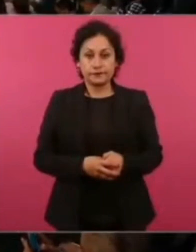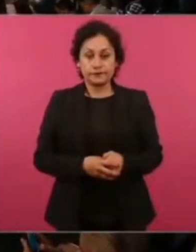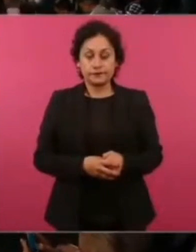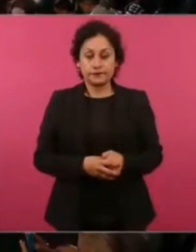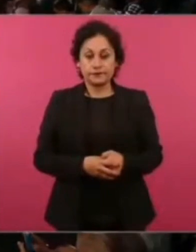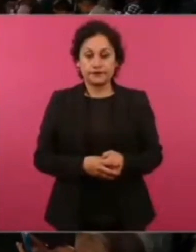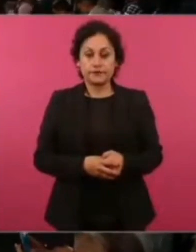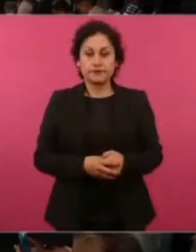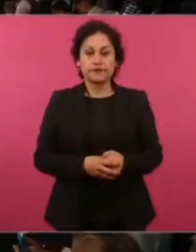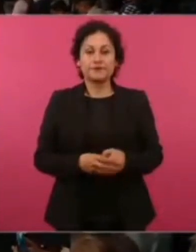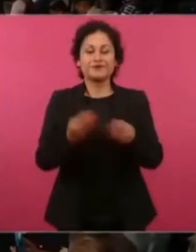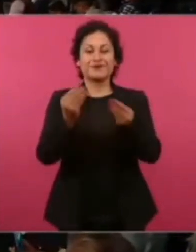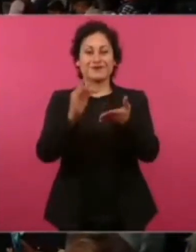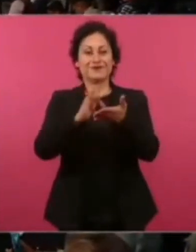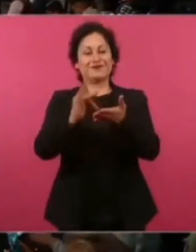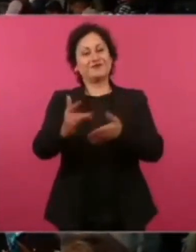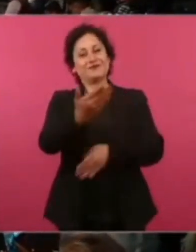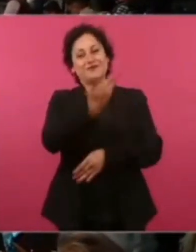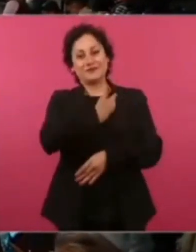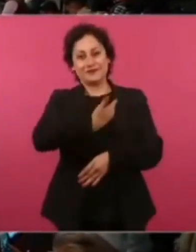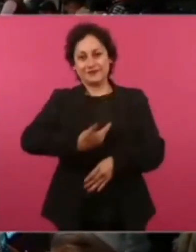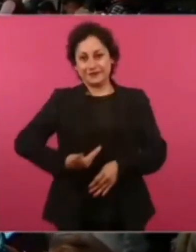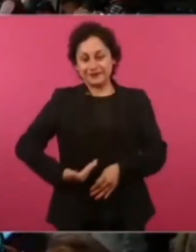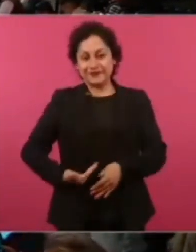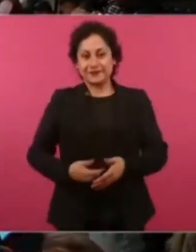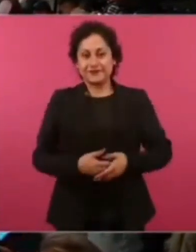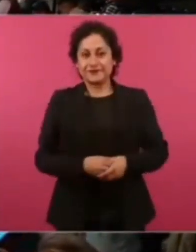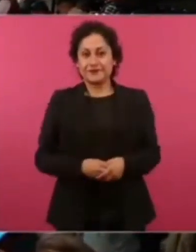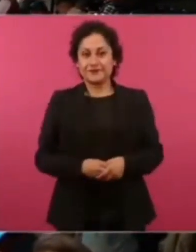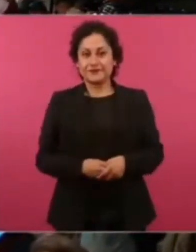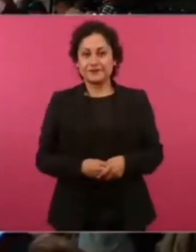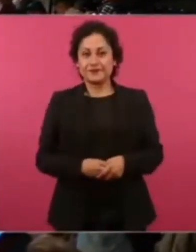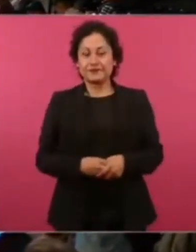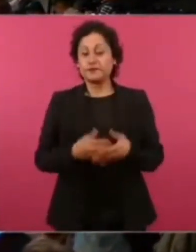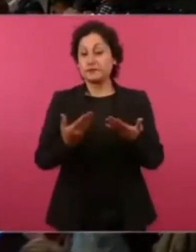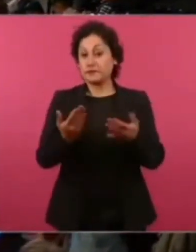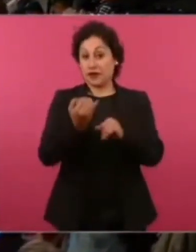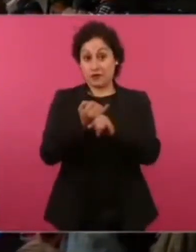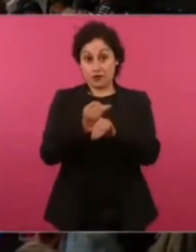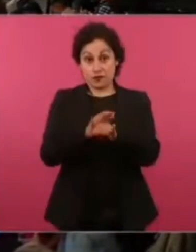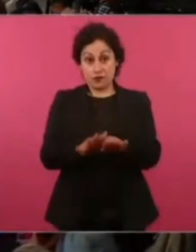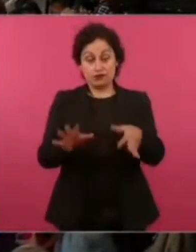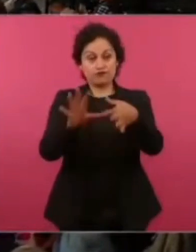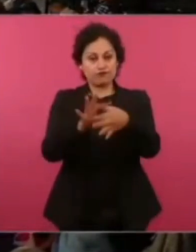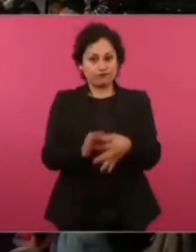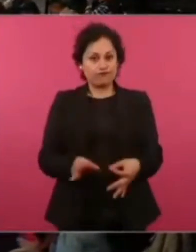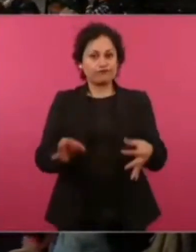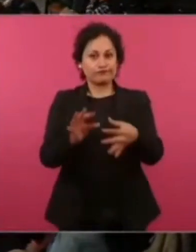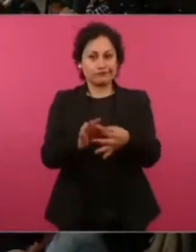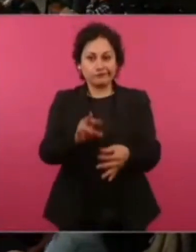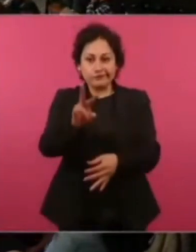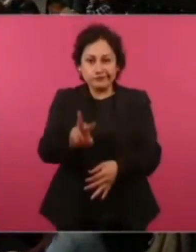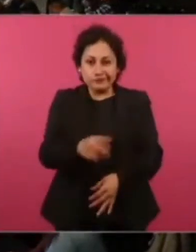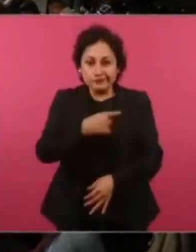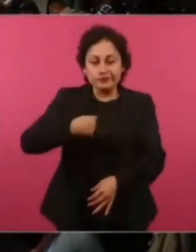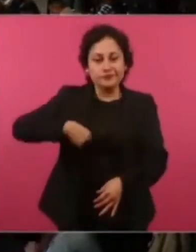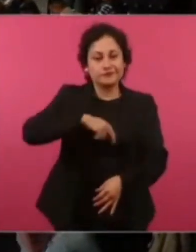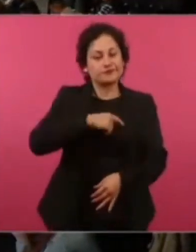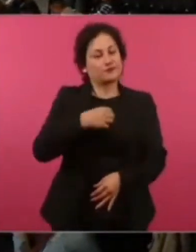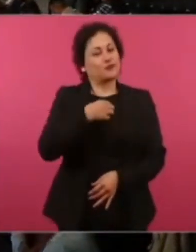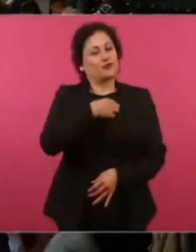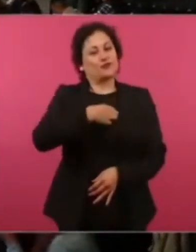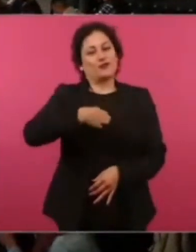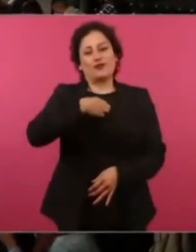Muchísimas gracias, presidente. Pues informar que estamos muy contentos porque gracias